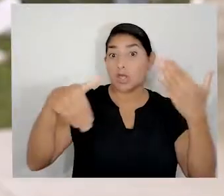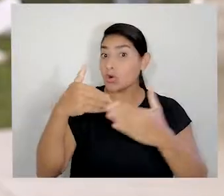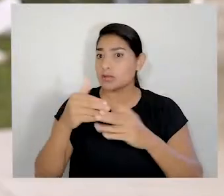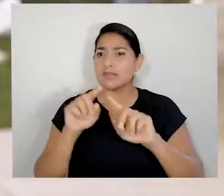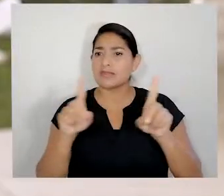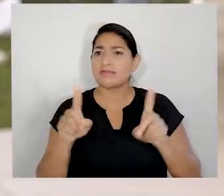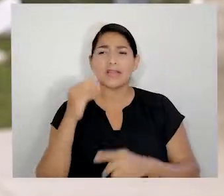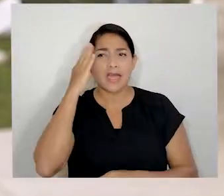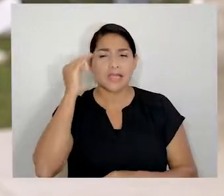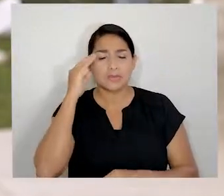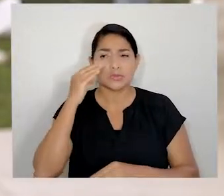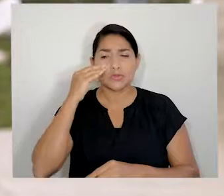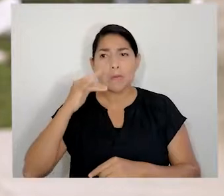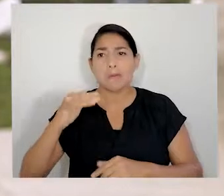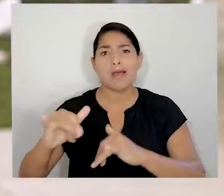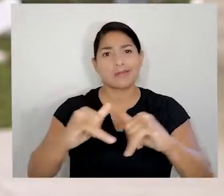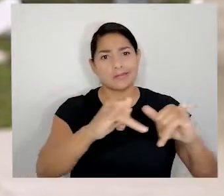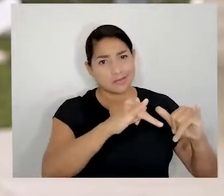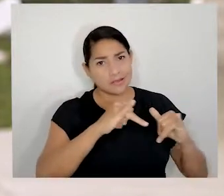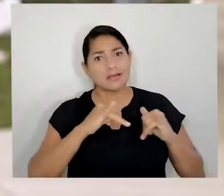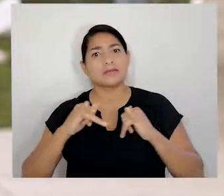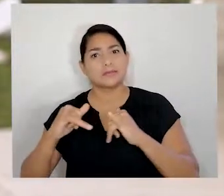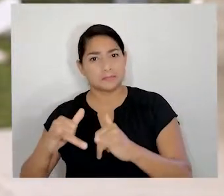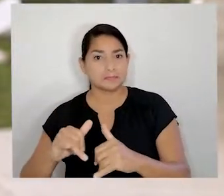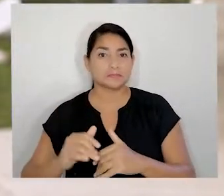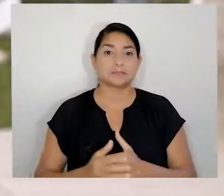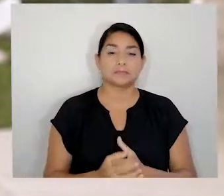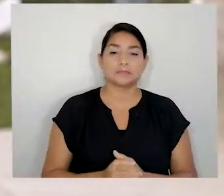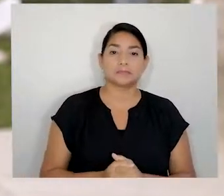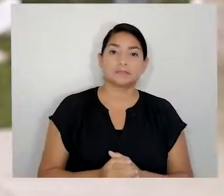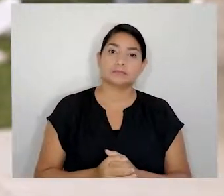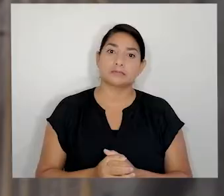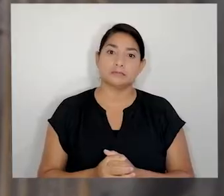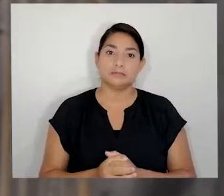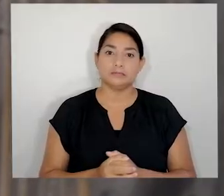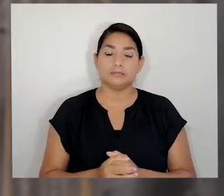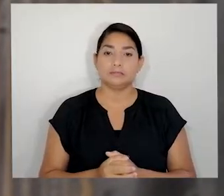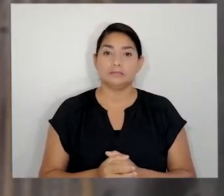y también a compartir entre nosotras las vivencias que hemos tenido, que muchas veces son similares.